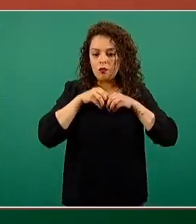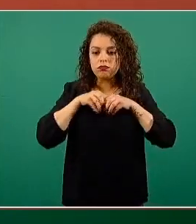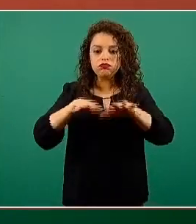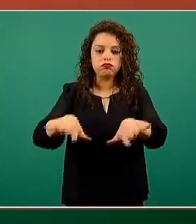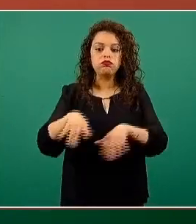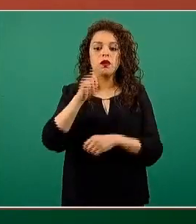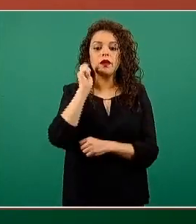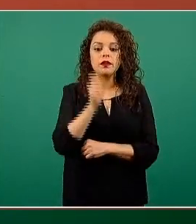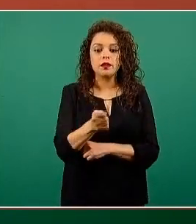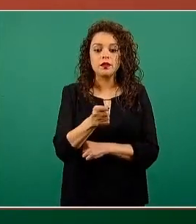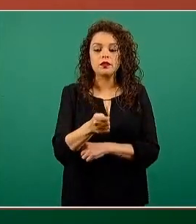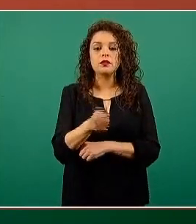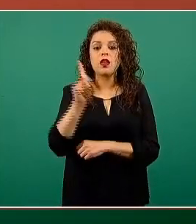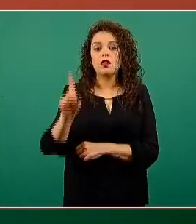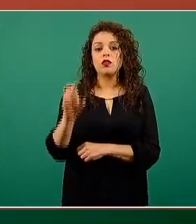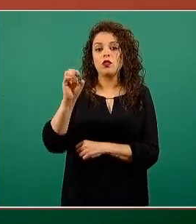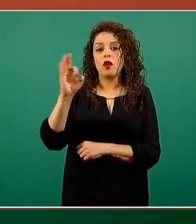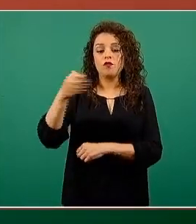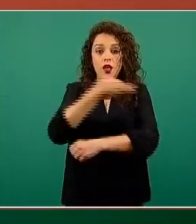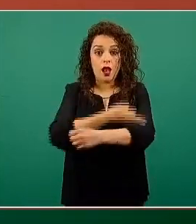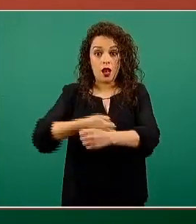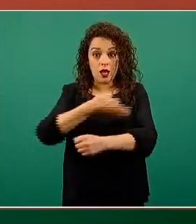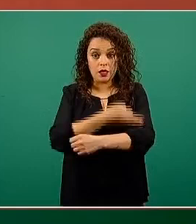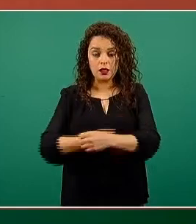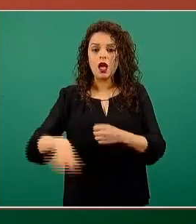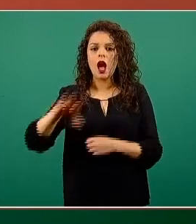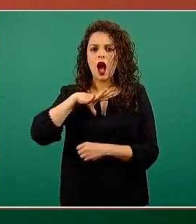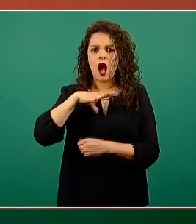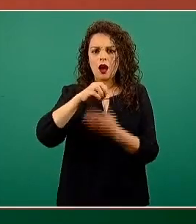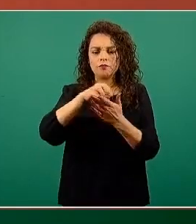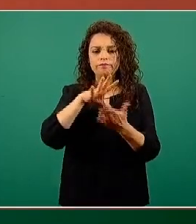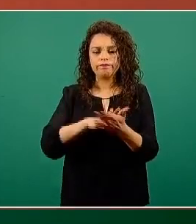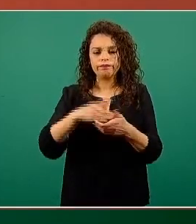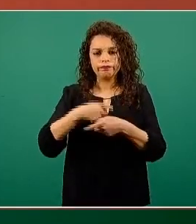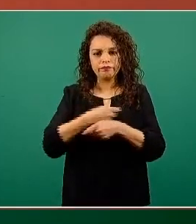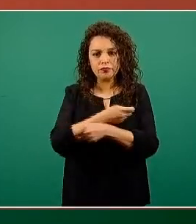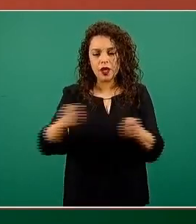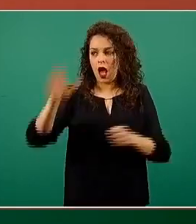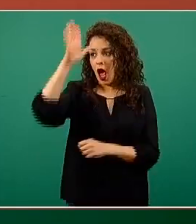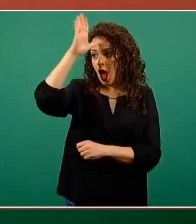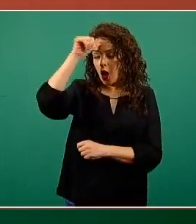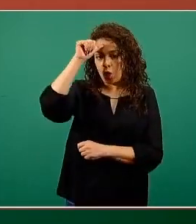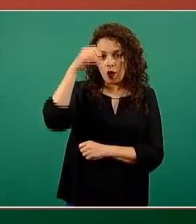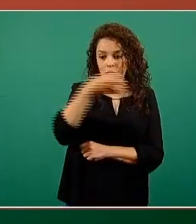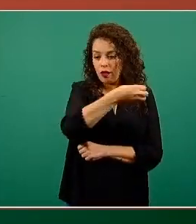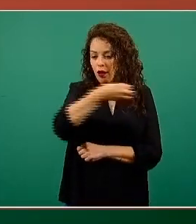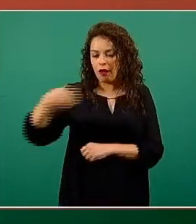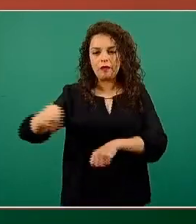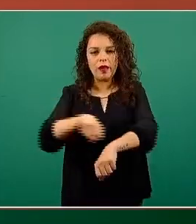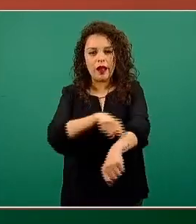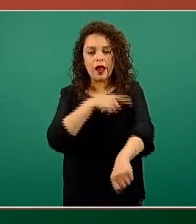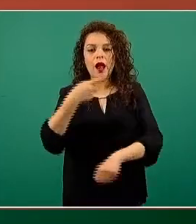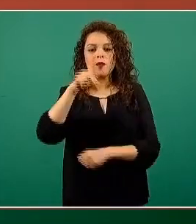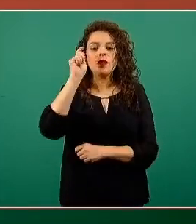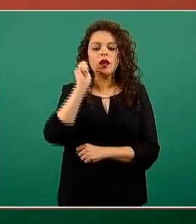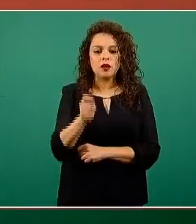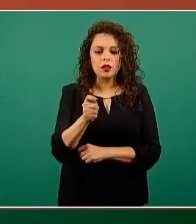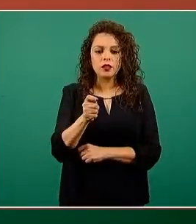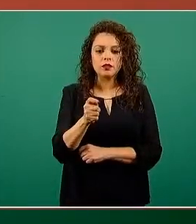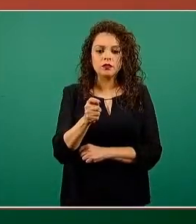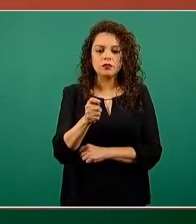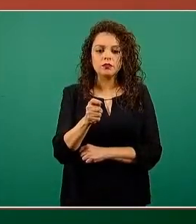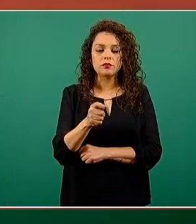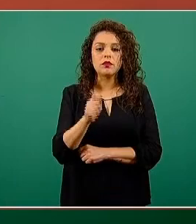vespertina del Diario Oficial de la Federación un acuerdo, el título es largo, pero es un acuerdo que establece como una acción extraordinaria en materia